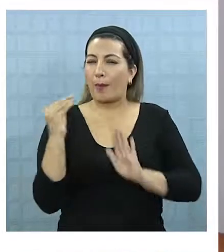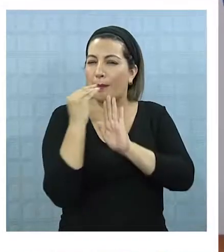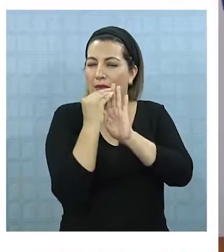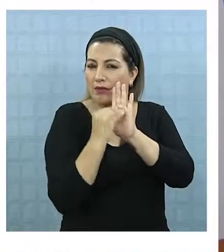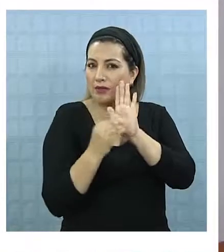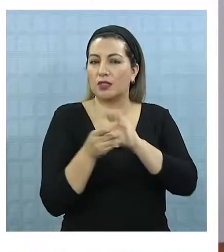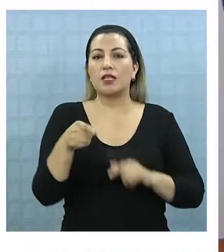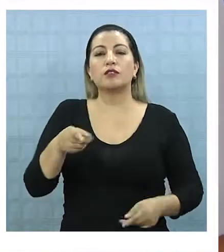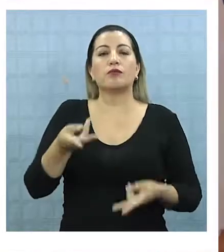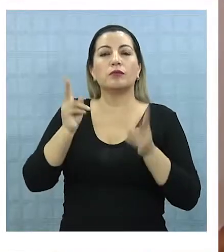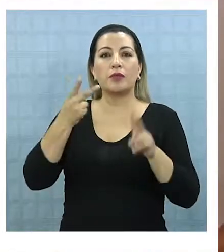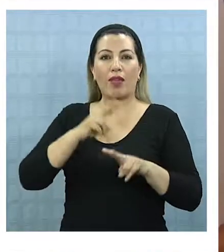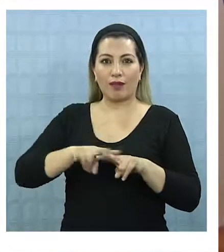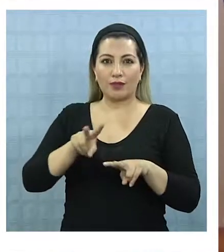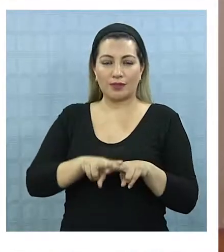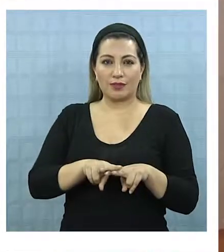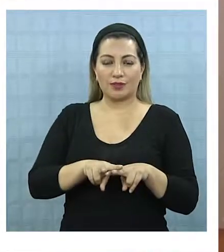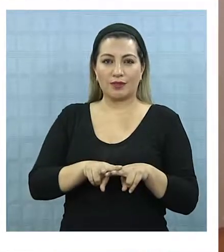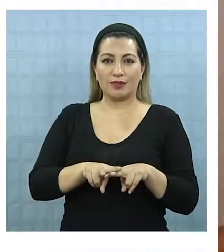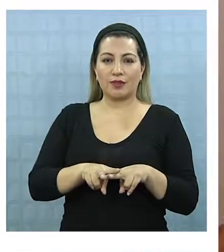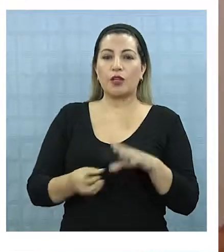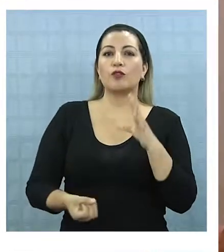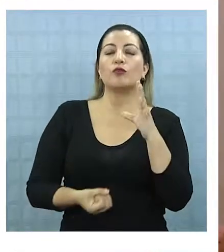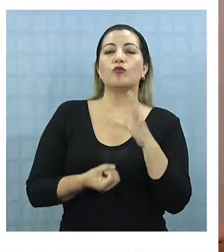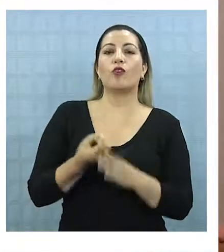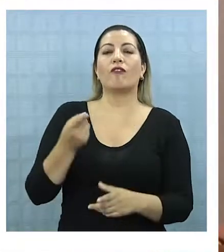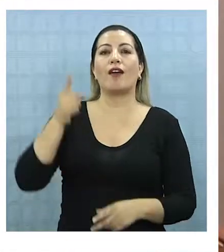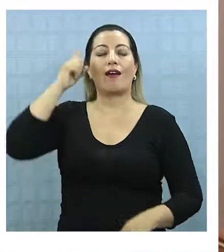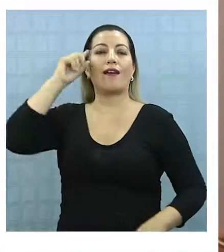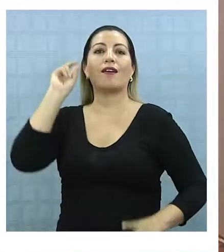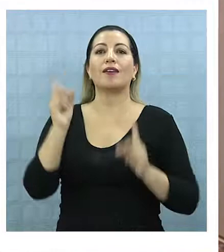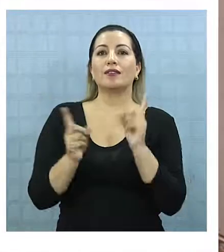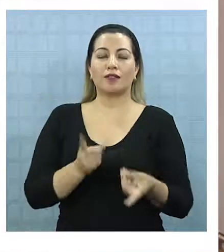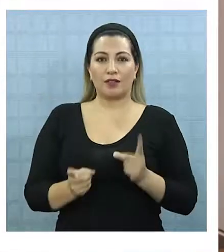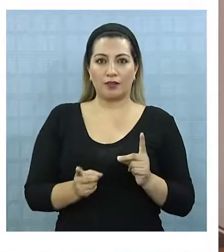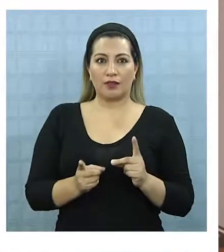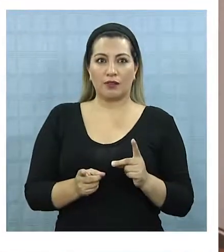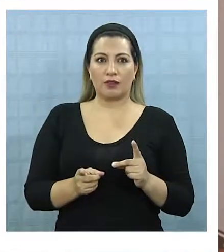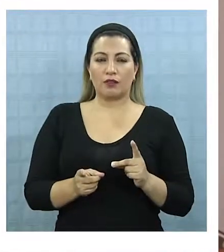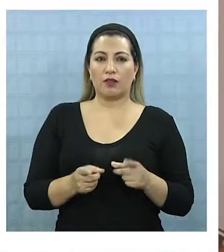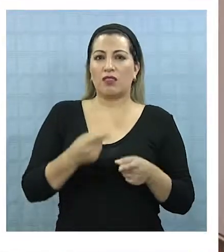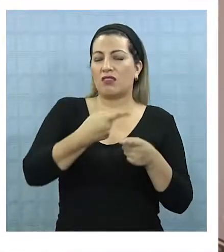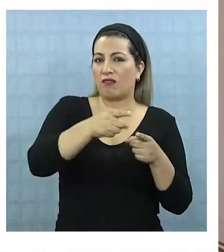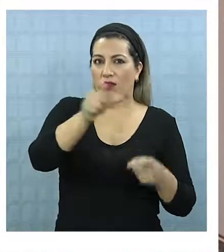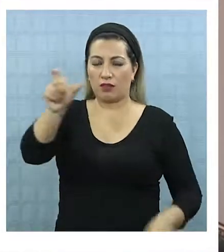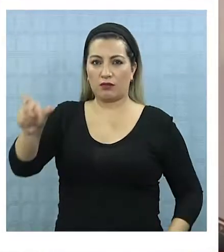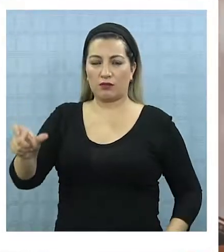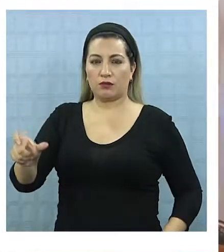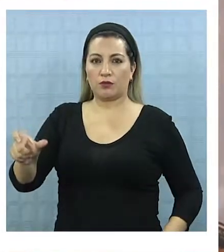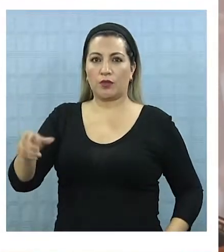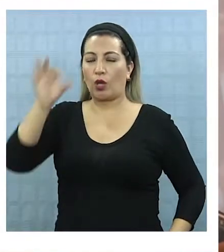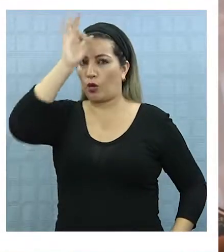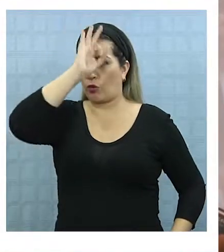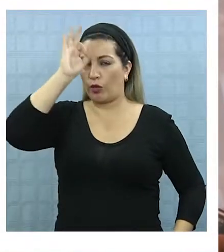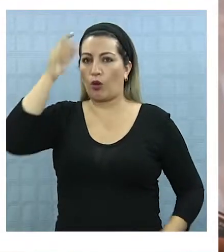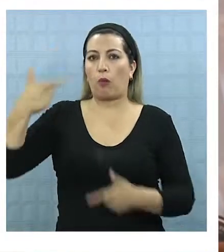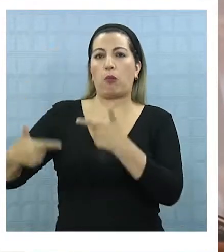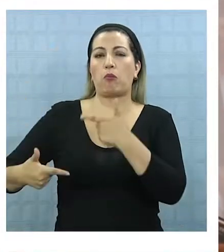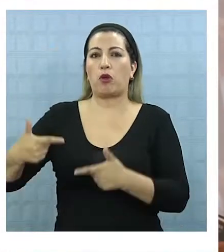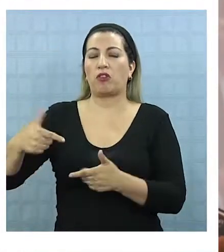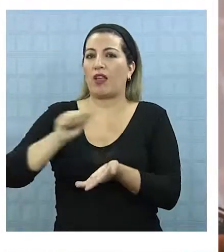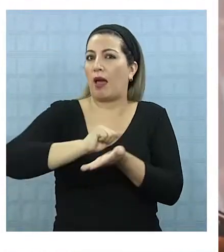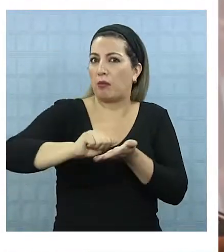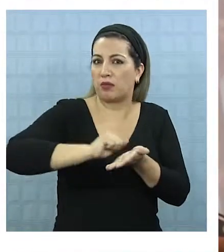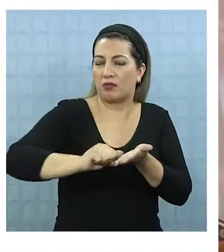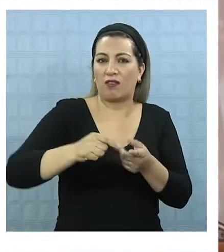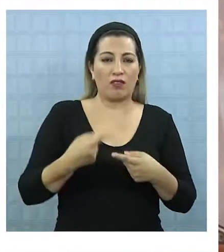detalle. Porque eso nos va a permitir finalmente generar nuevas estrategias. Esas estrategias pueden venir de distintos ámbitos, desde el punto de vista político,